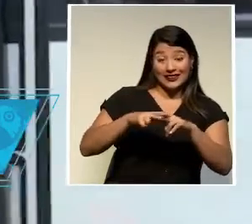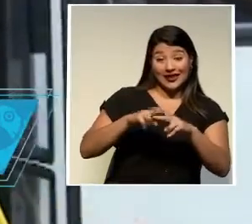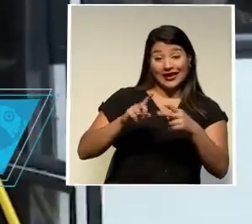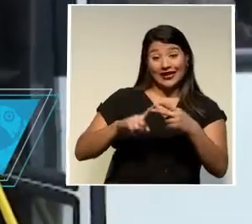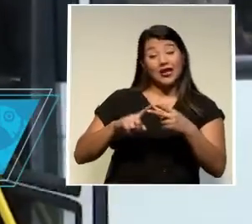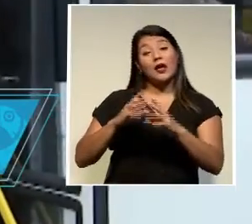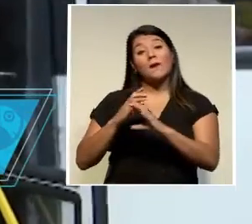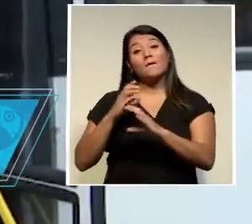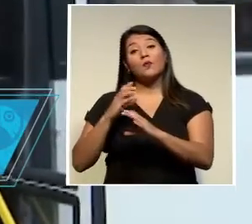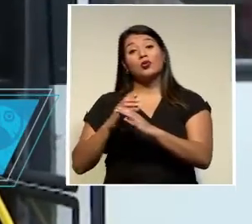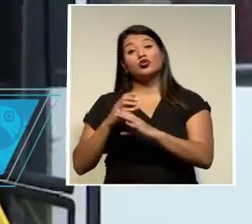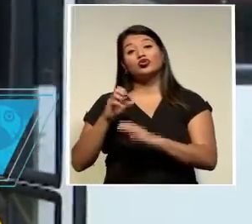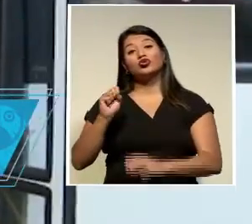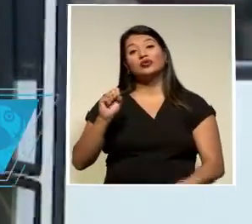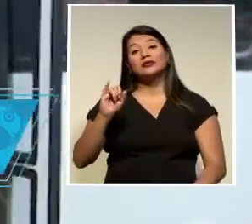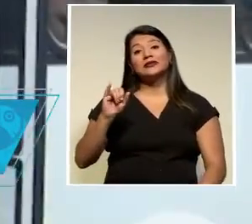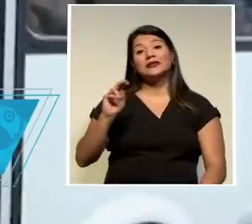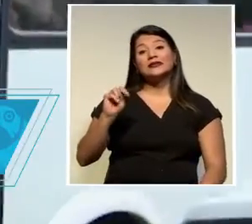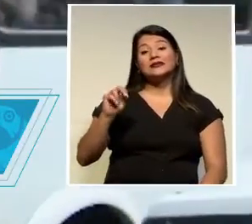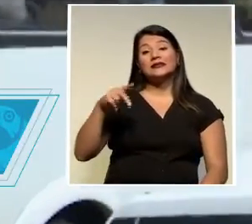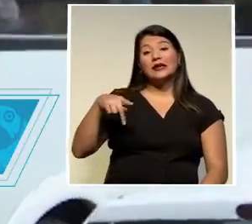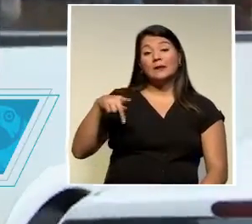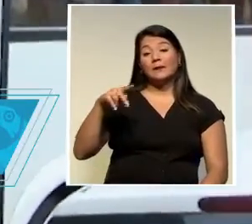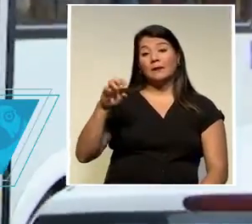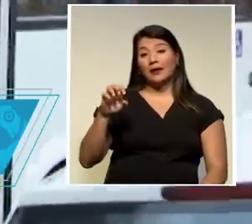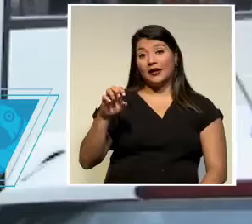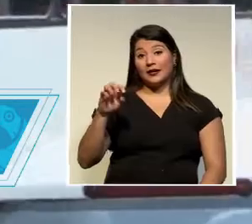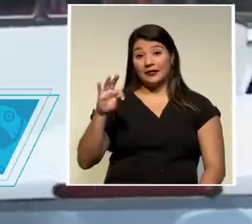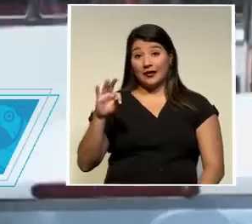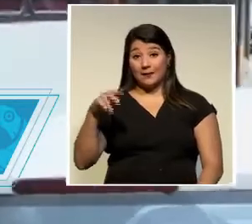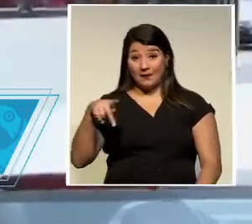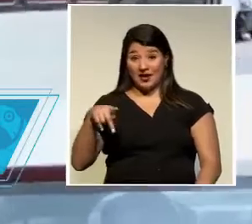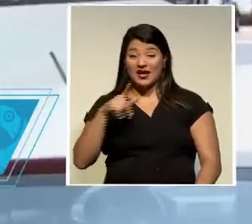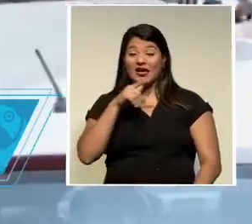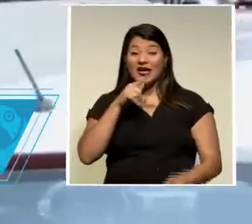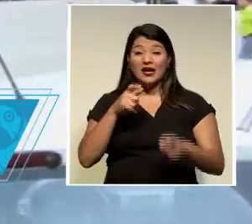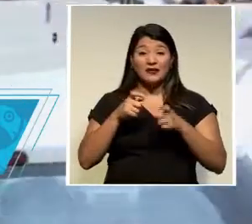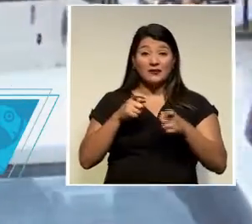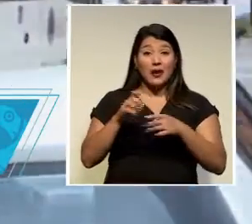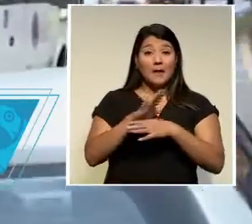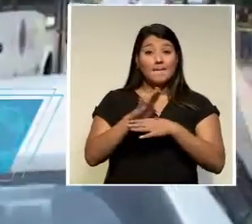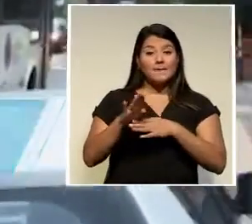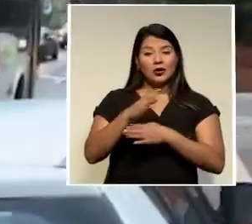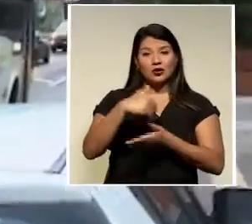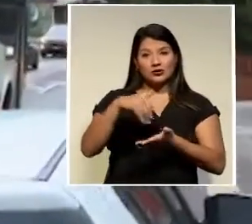TP es administrado por el Banco Central de Costa Rica